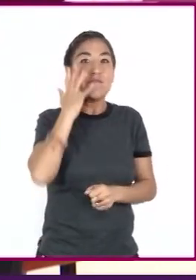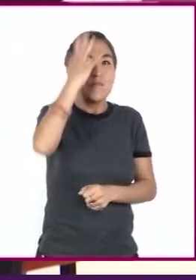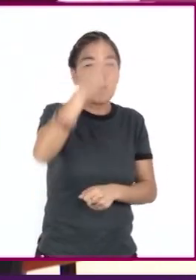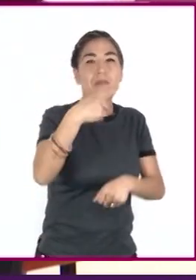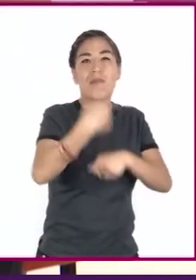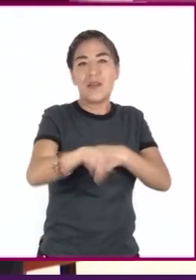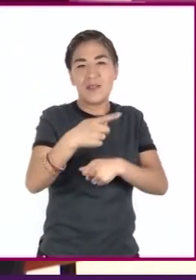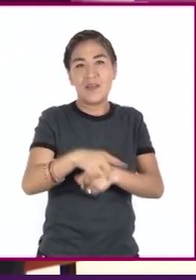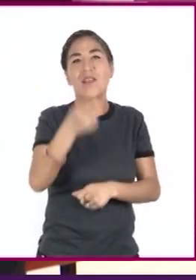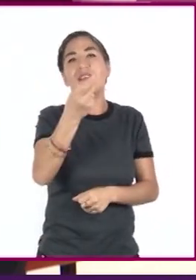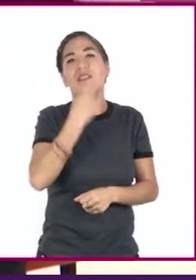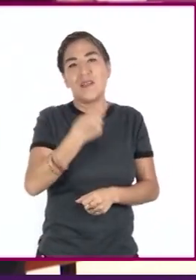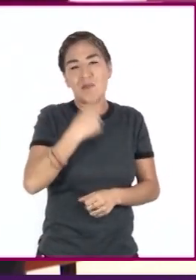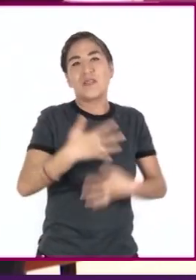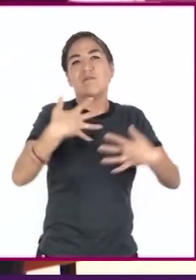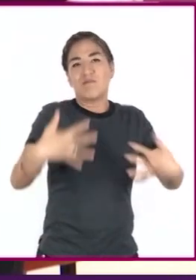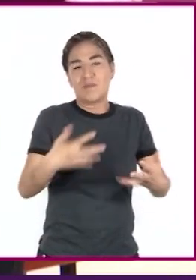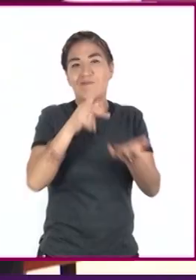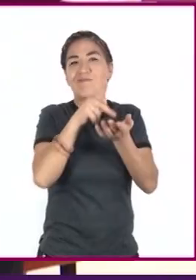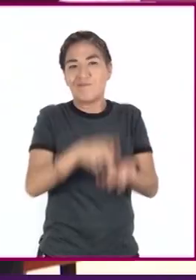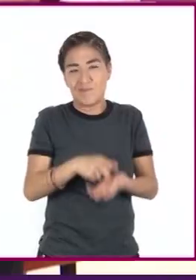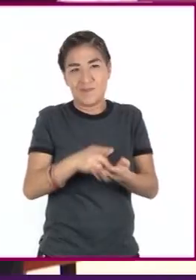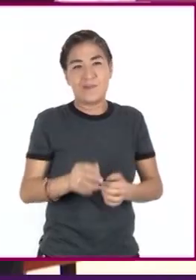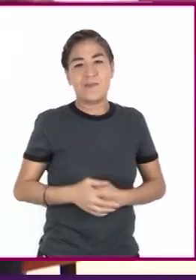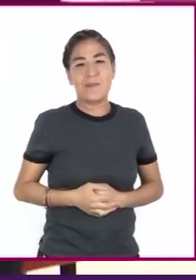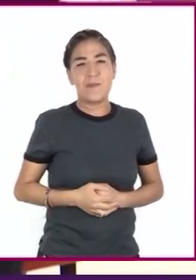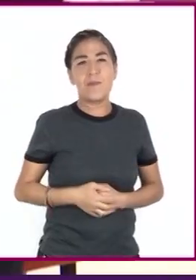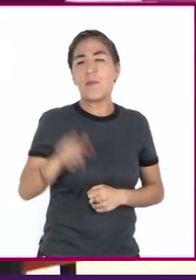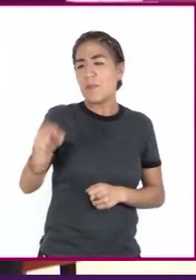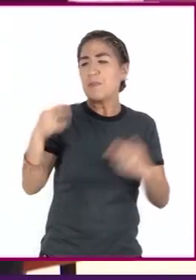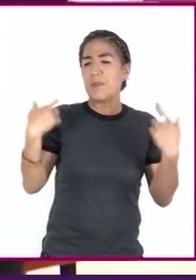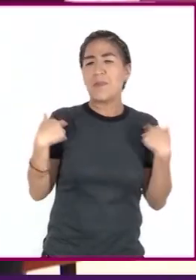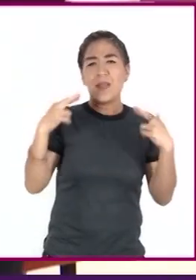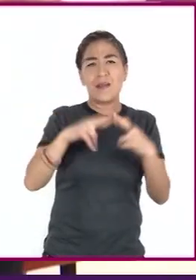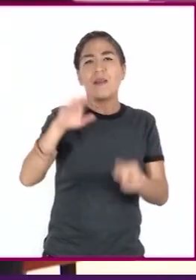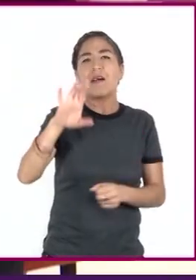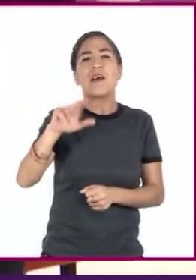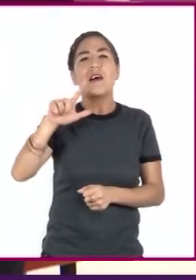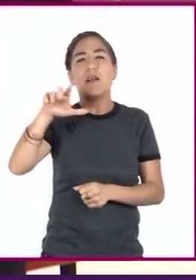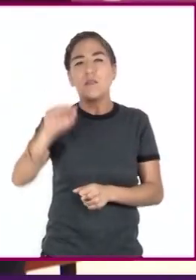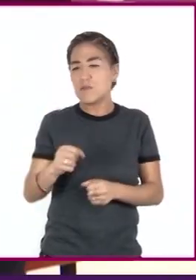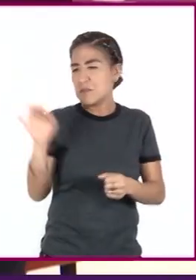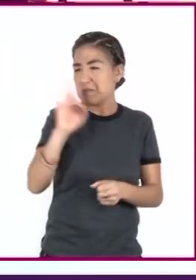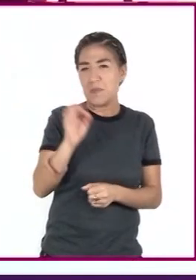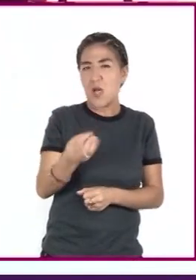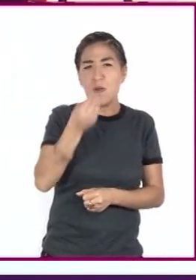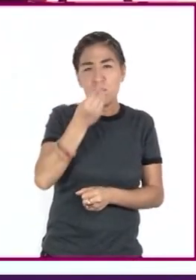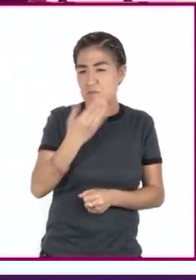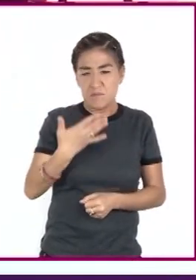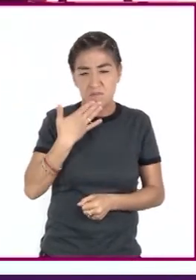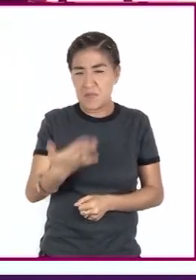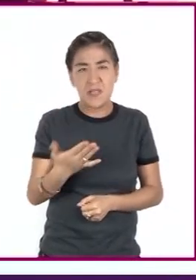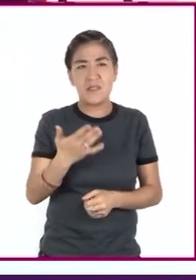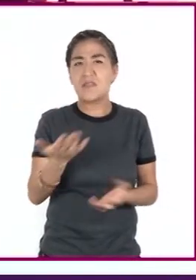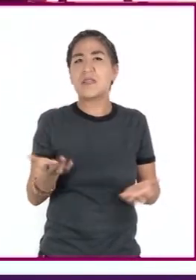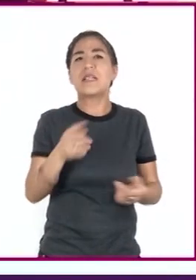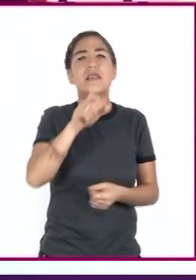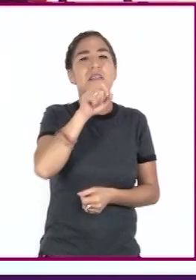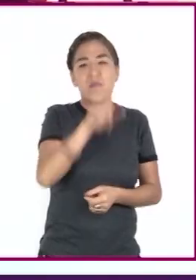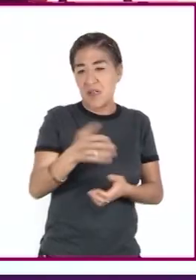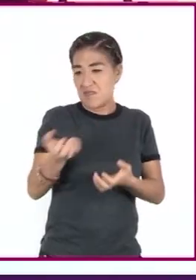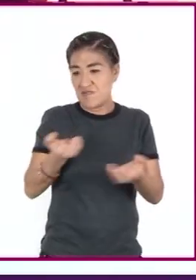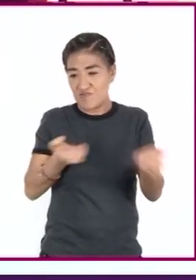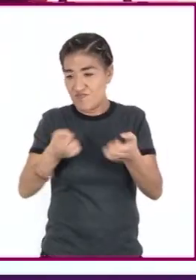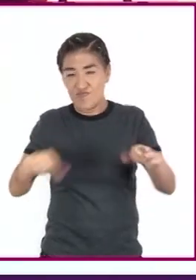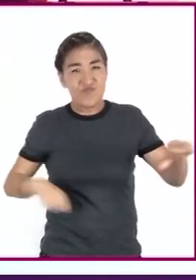como la diabetes o la obesidad. Maestro Carlos, si no hay una buena alimentación y si no hay